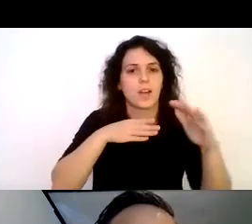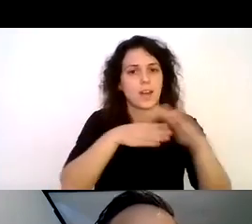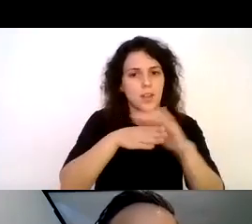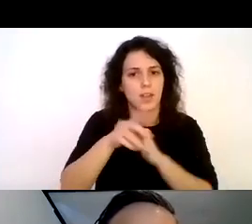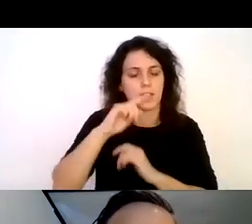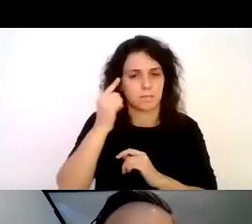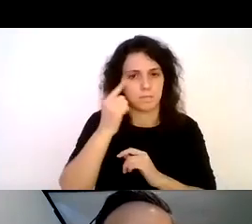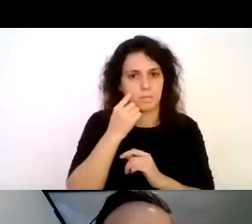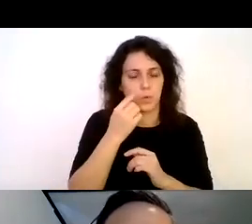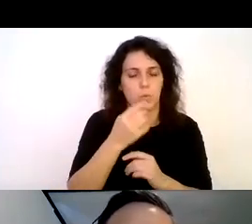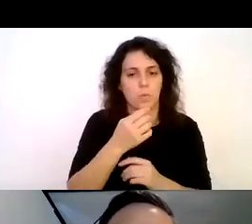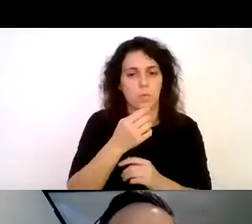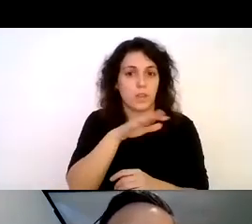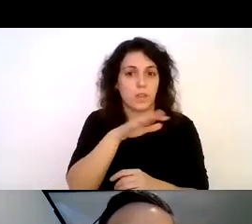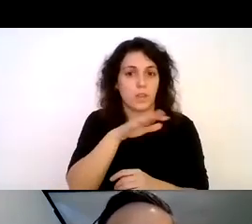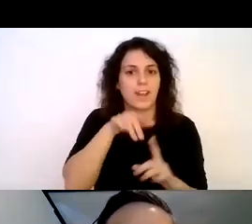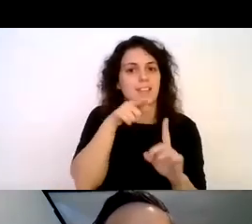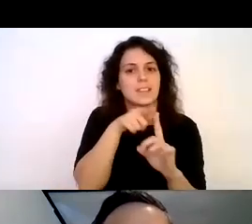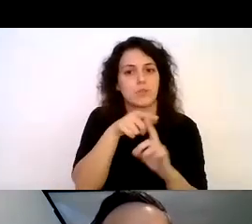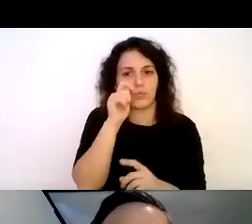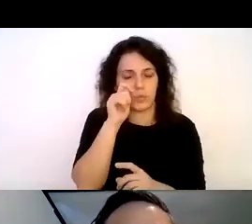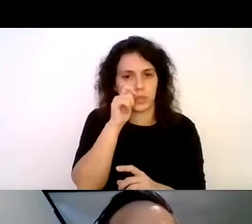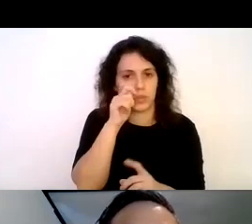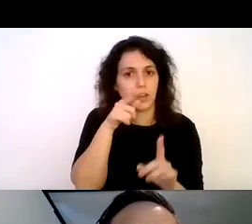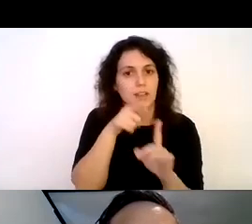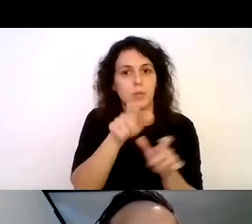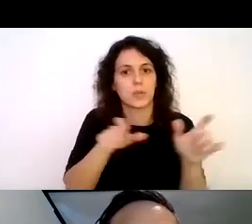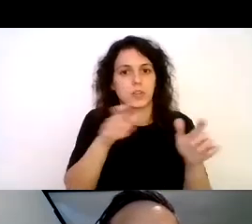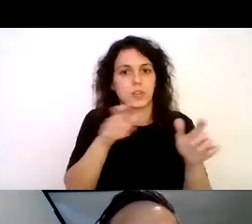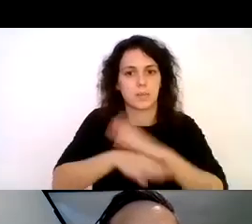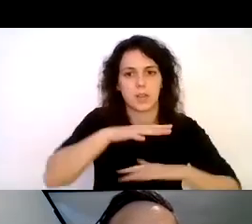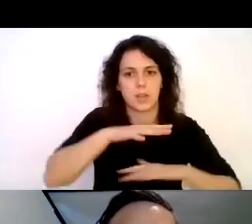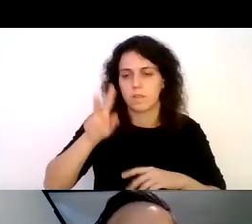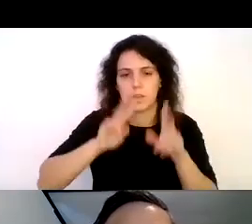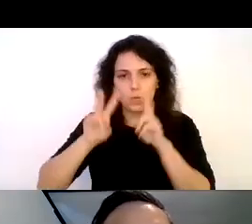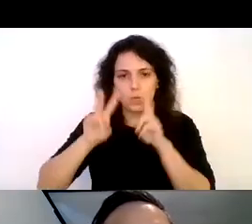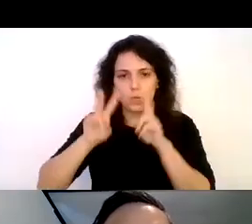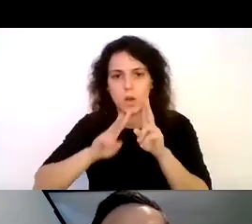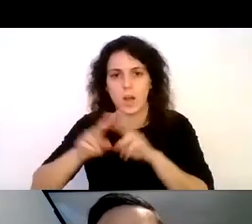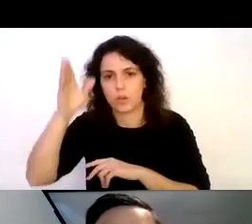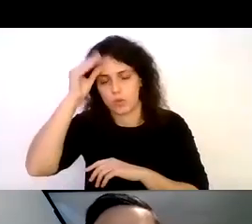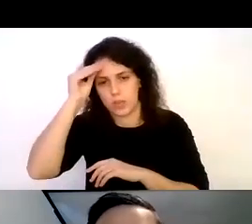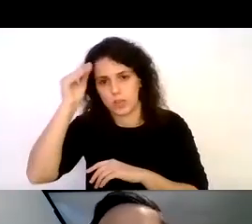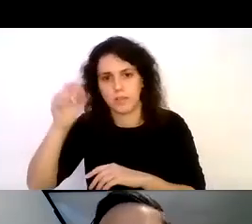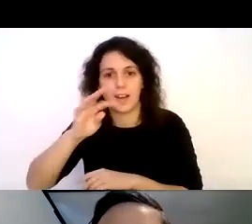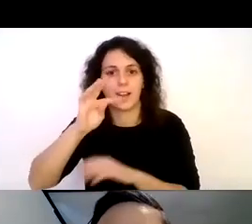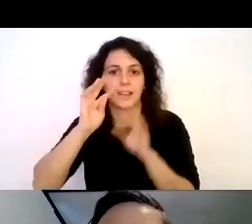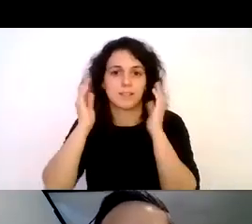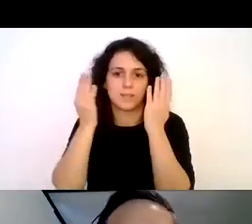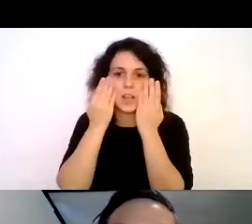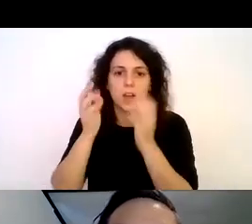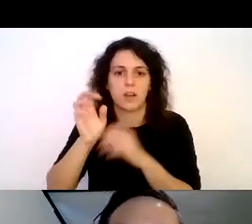destinos turísticos para discapacidad motriz visual cognitiva TEA o celiaquia